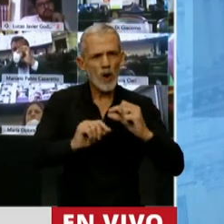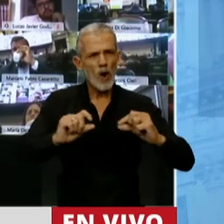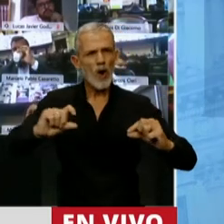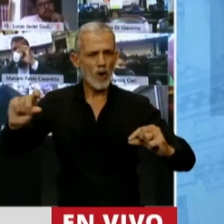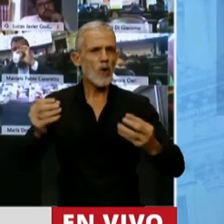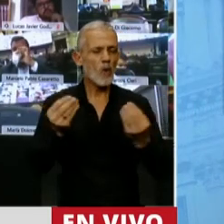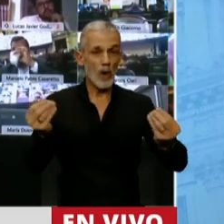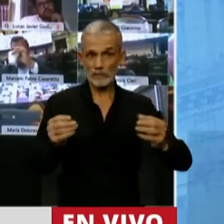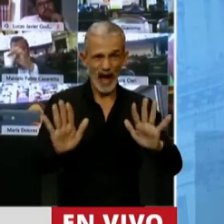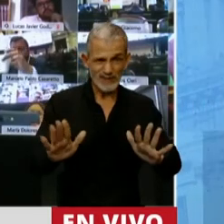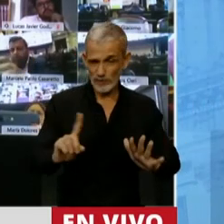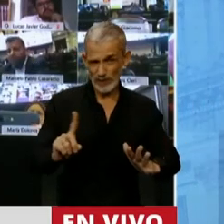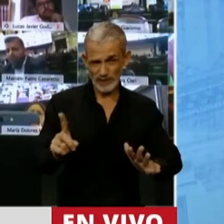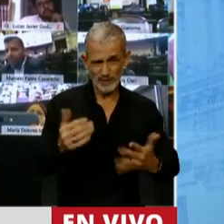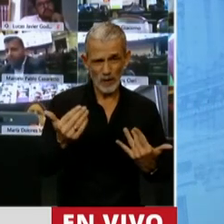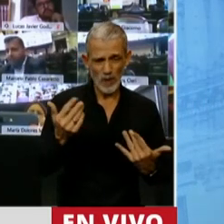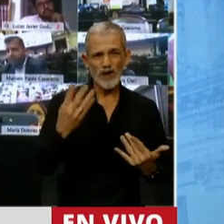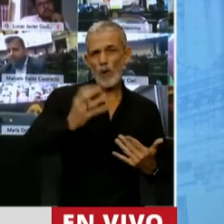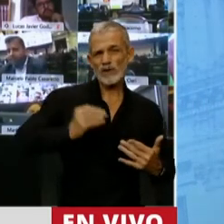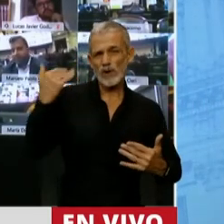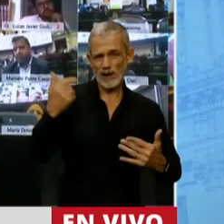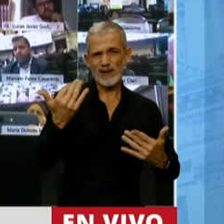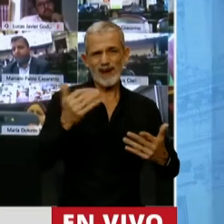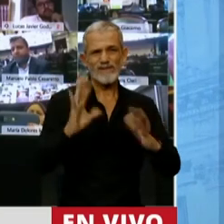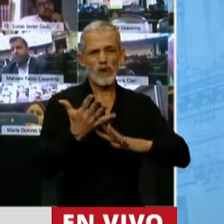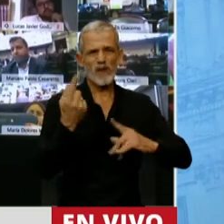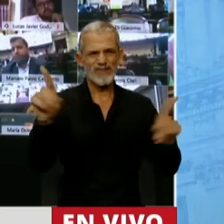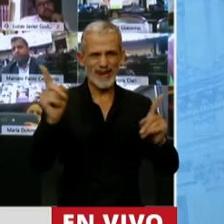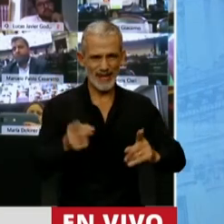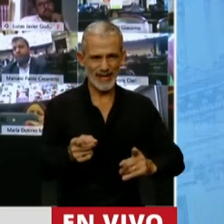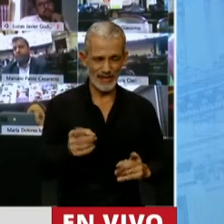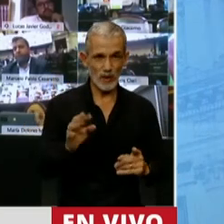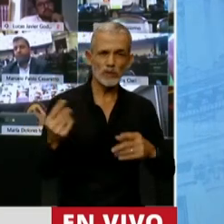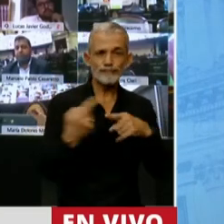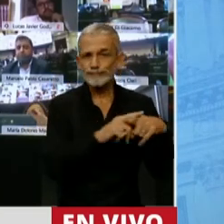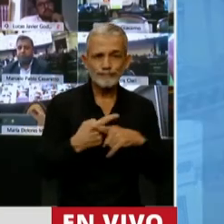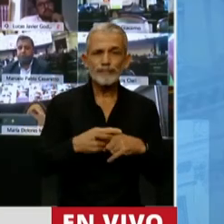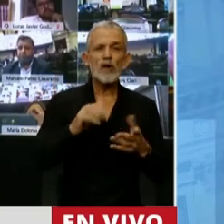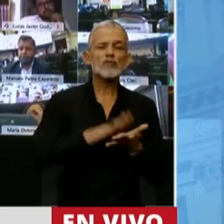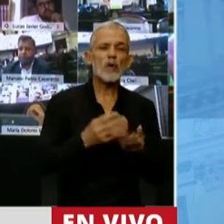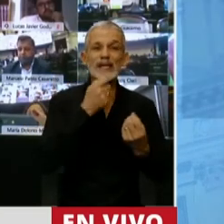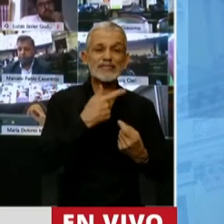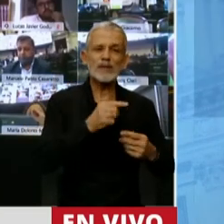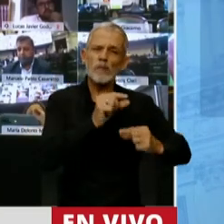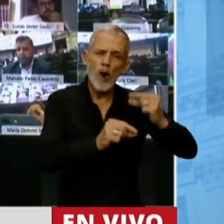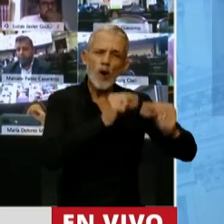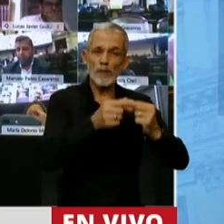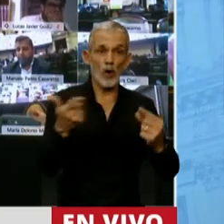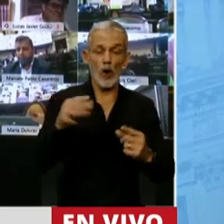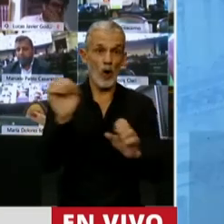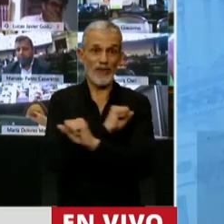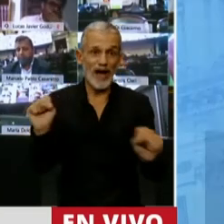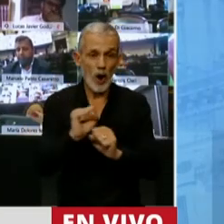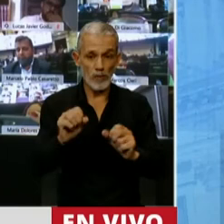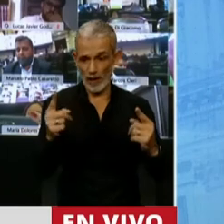Y la realidad es que no es así, porque hace 4 años, cuando se debatía el dilema de gradualismo o shock, se